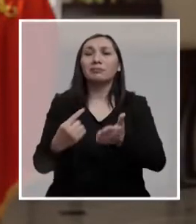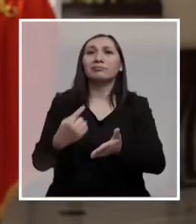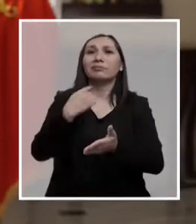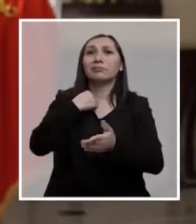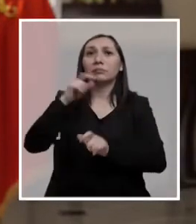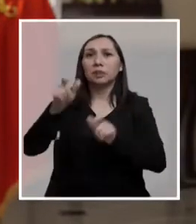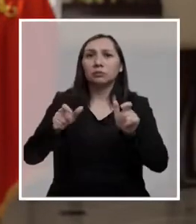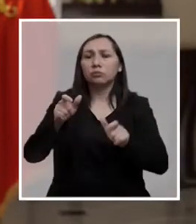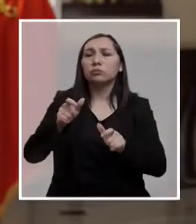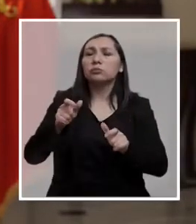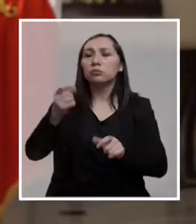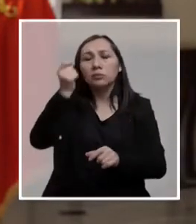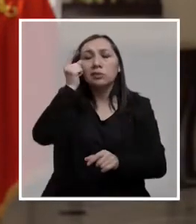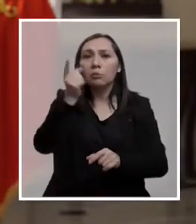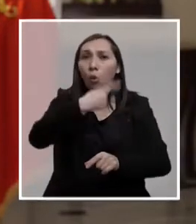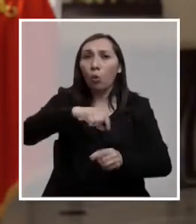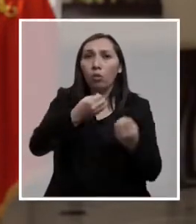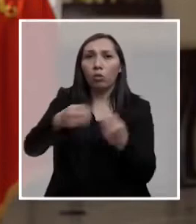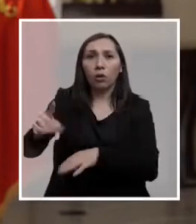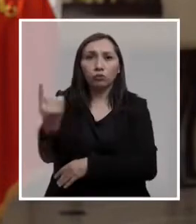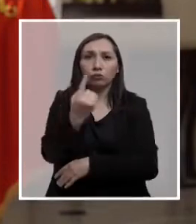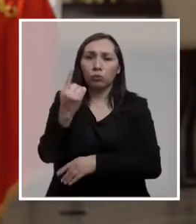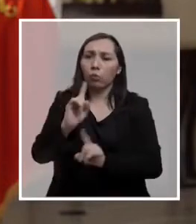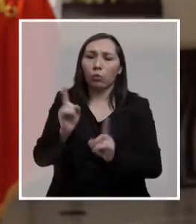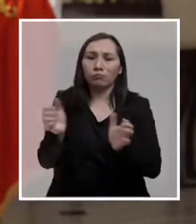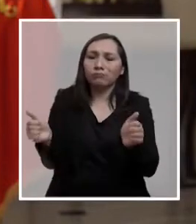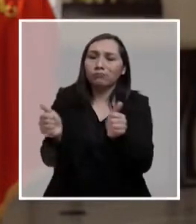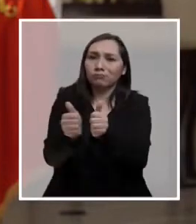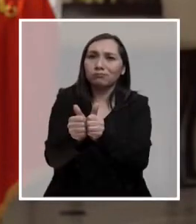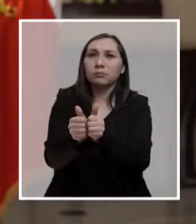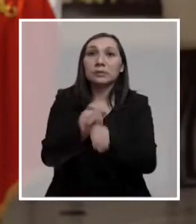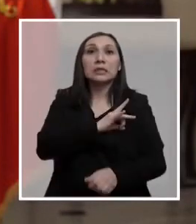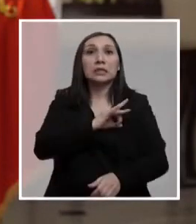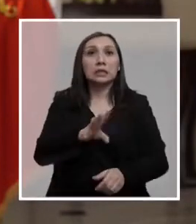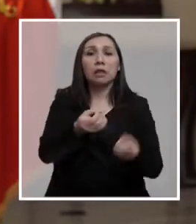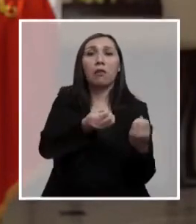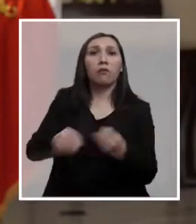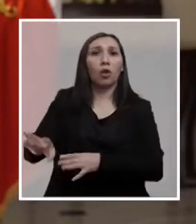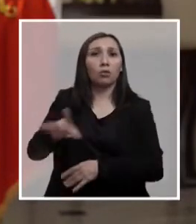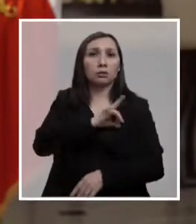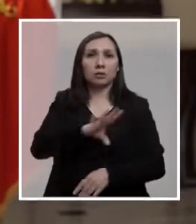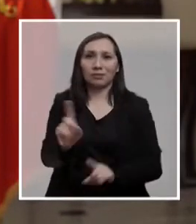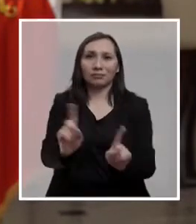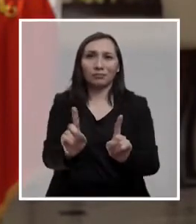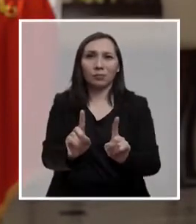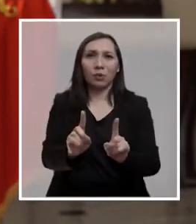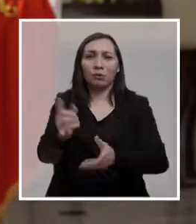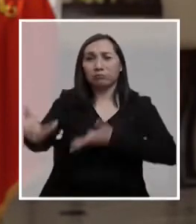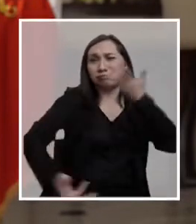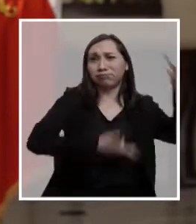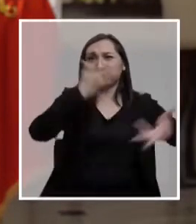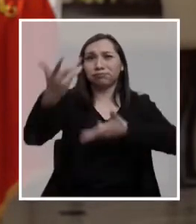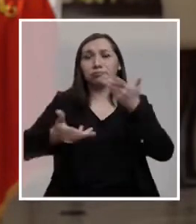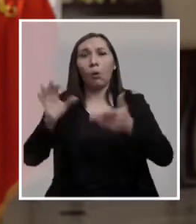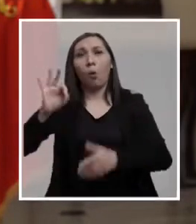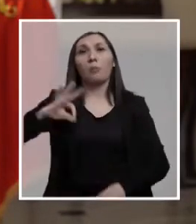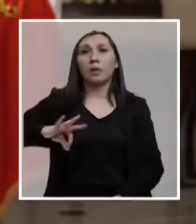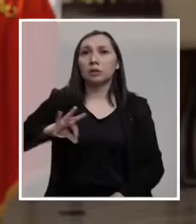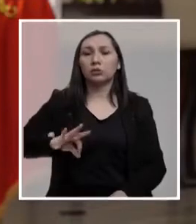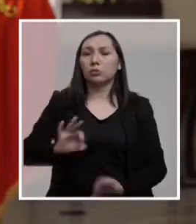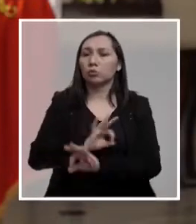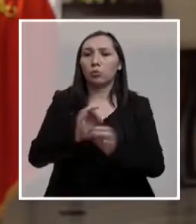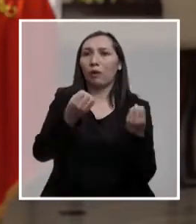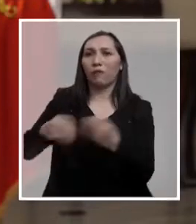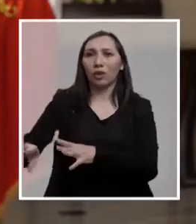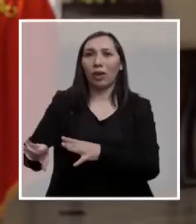A quienes han sido afectados sepan que no los vamos a dejar solos. Porque Chile no abandona Chile, ni en un incendio ni en